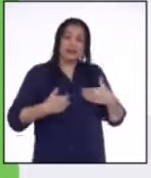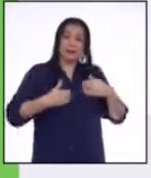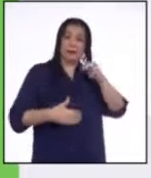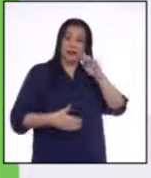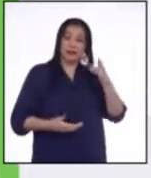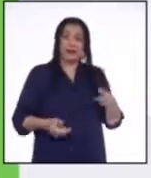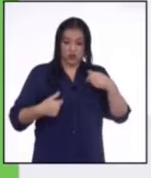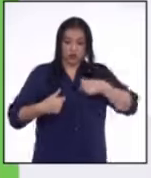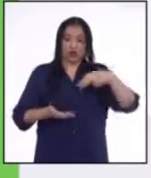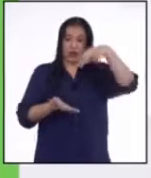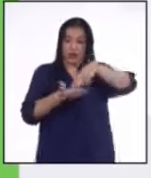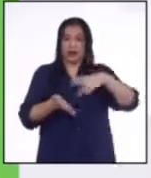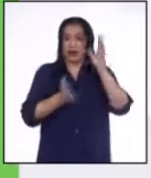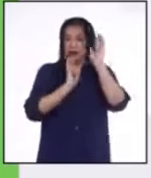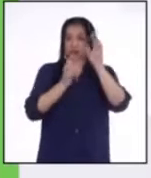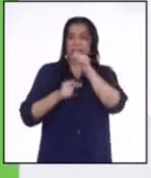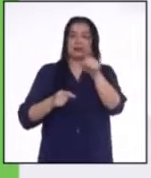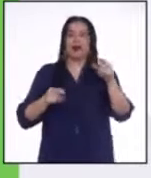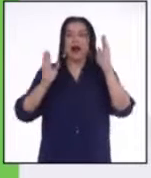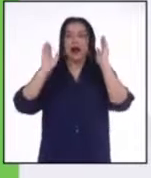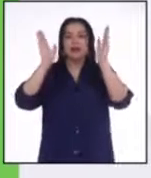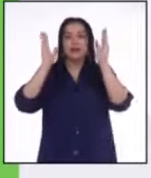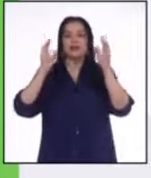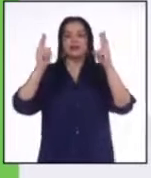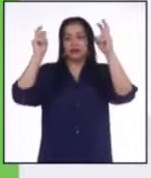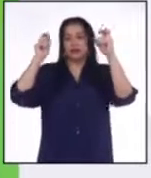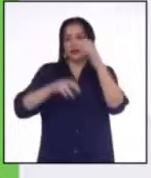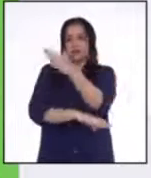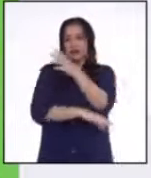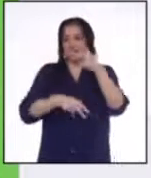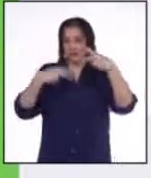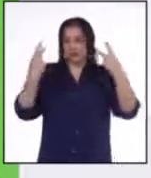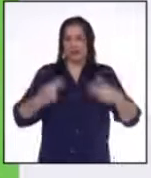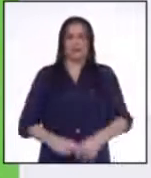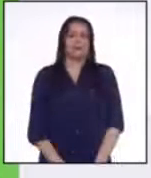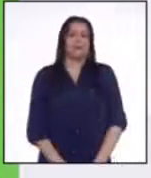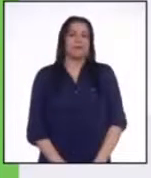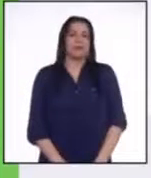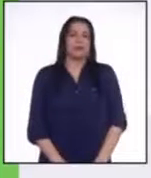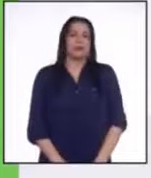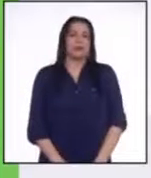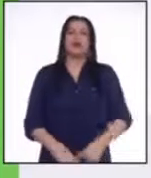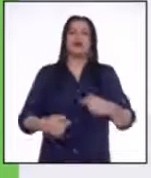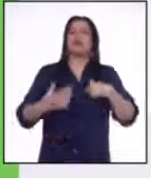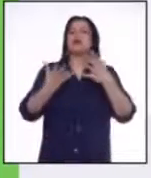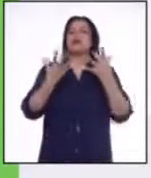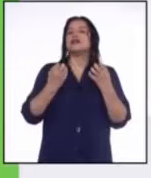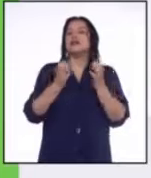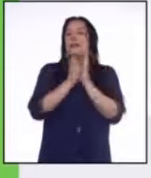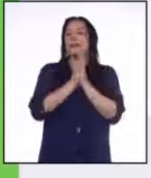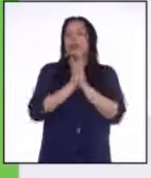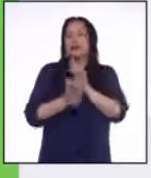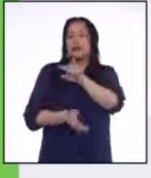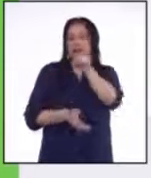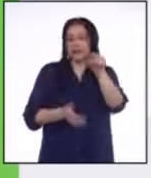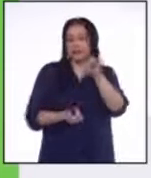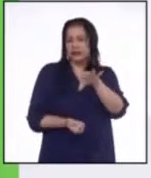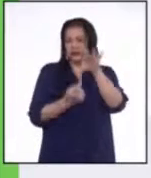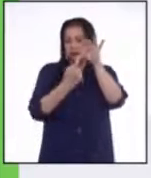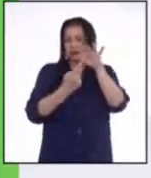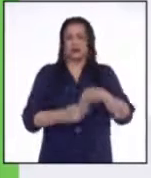y están escuchando temas acerca de Amazonía, que son muy importantes. Bueno, y quisiera pedirles algo en especial.